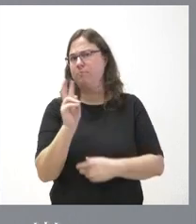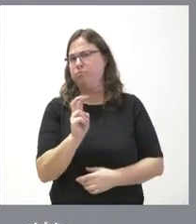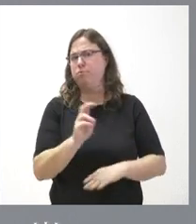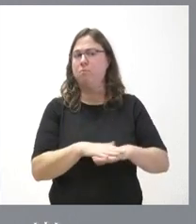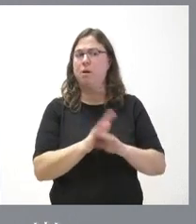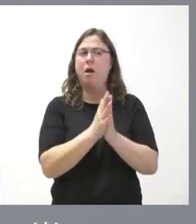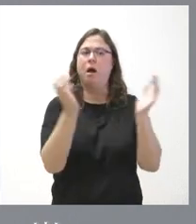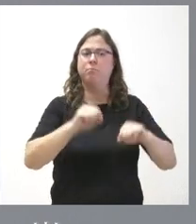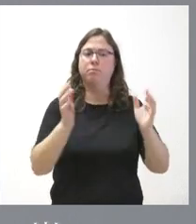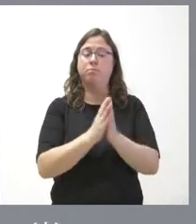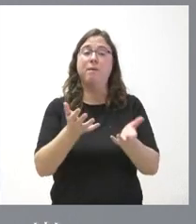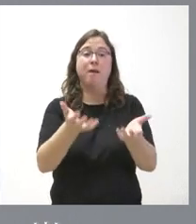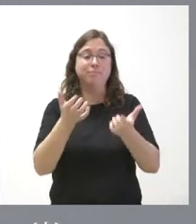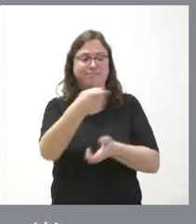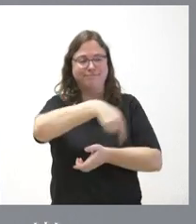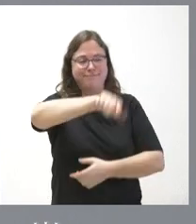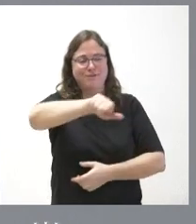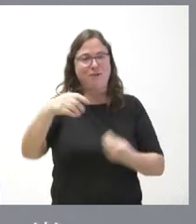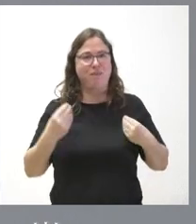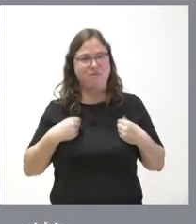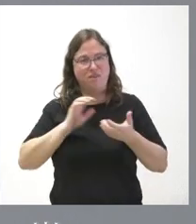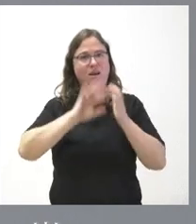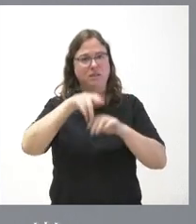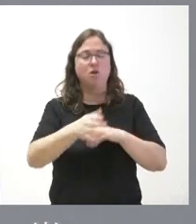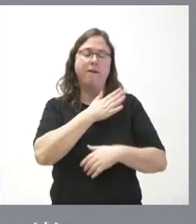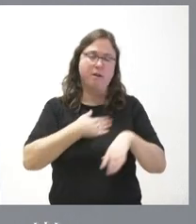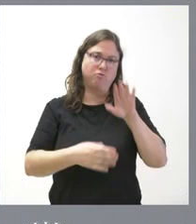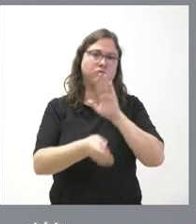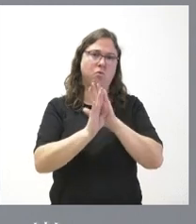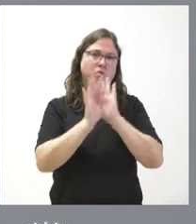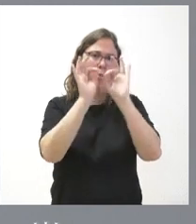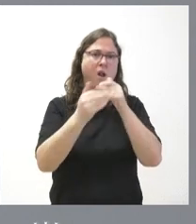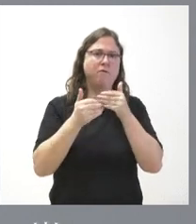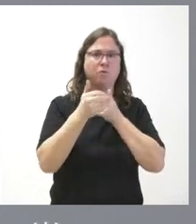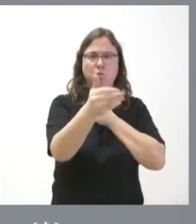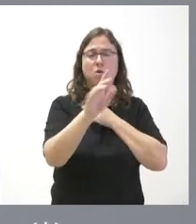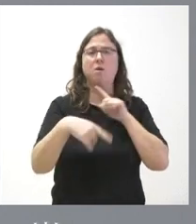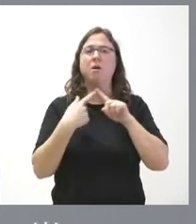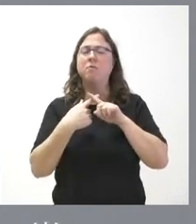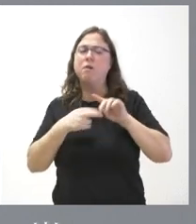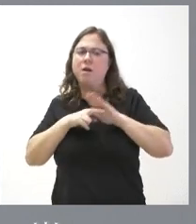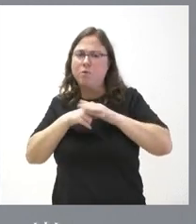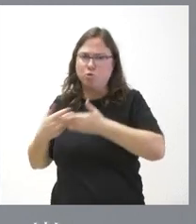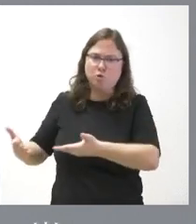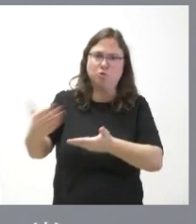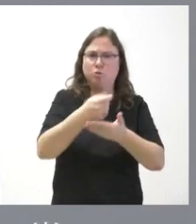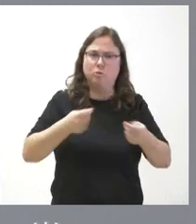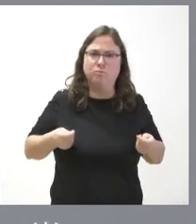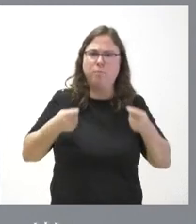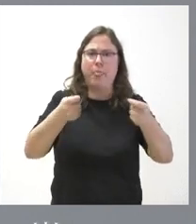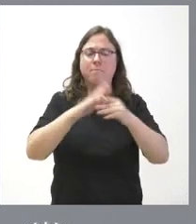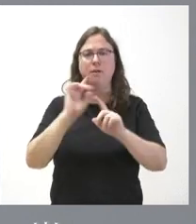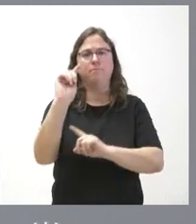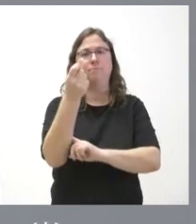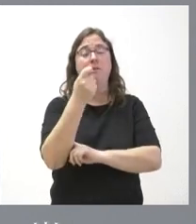acuerdos en beneficio de la gente de Castilla y León vamos a intentar que esto se mantenga en el futuro y vamos a poner todos los medios entre todos para que así sea así nos lo